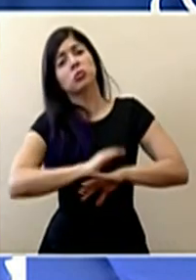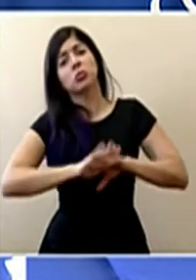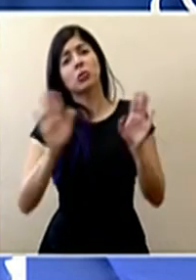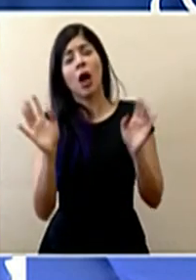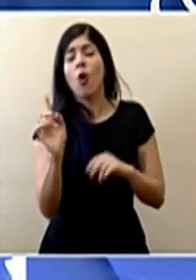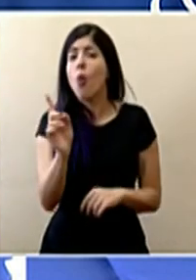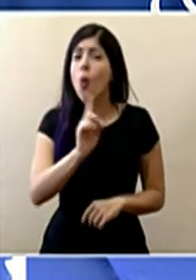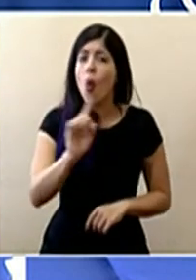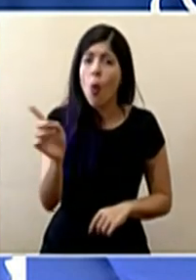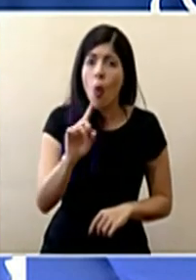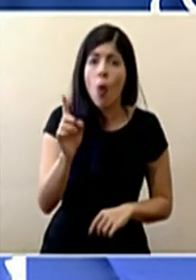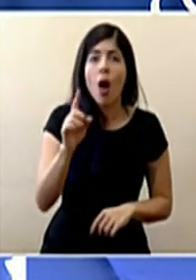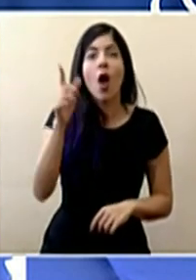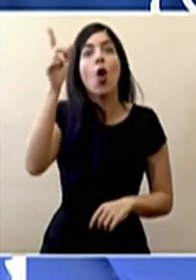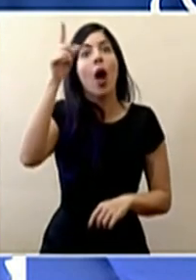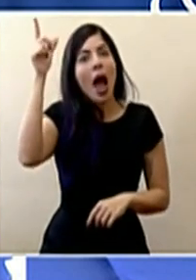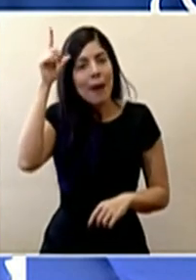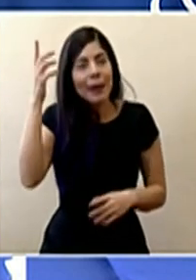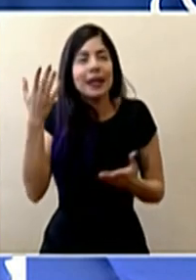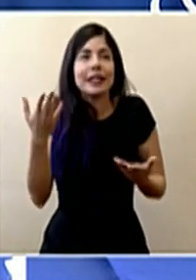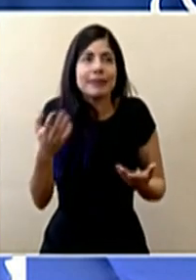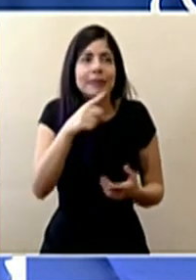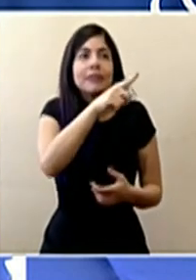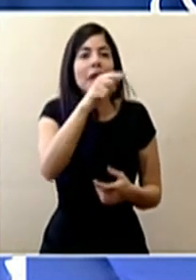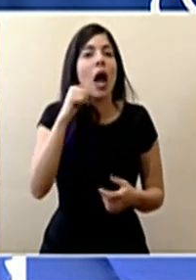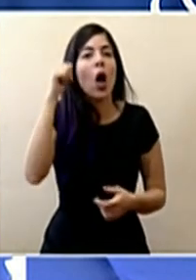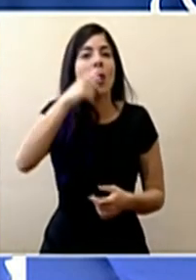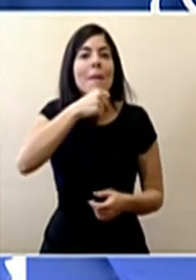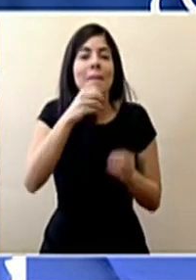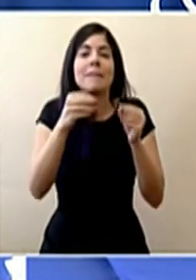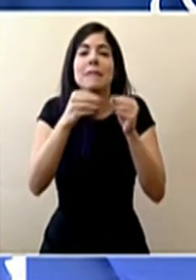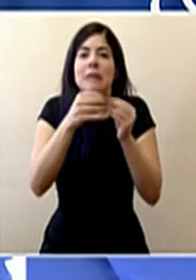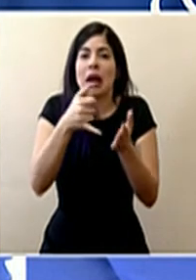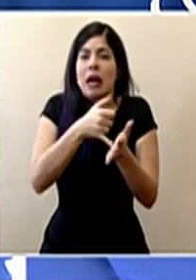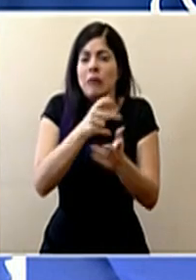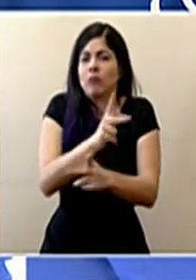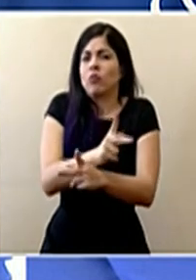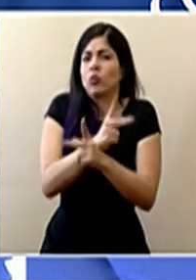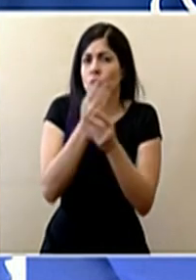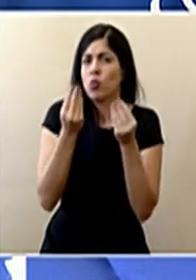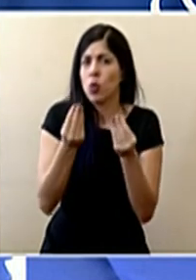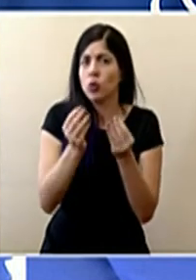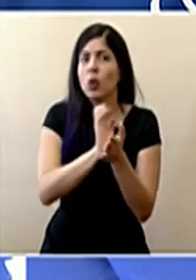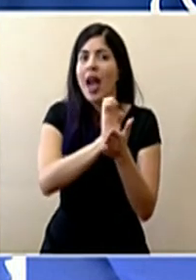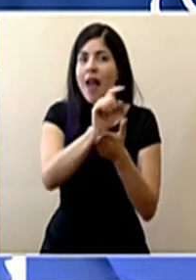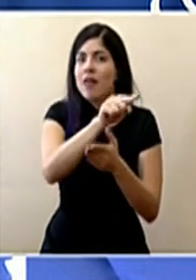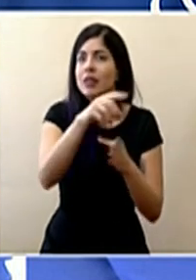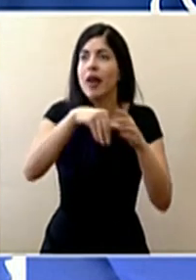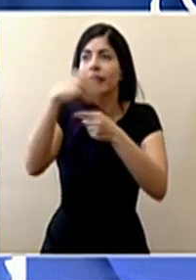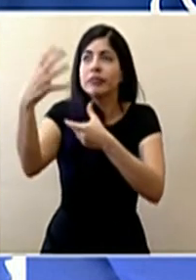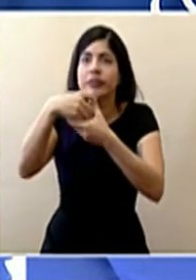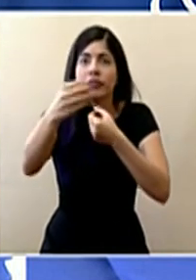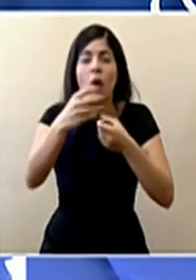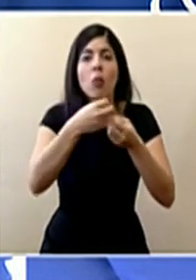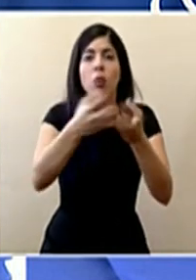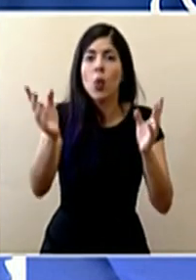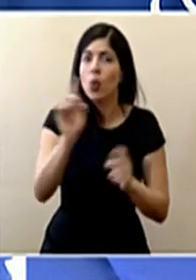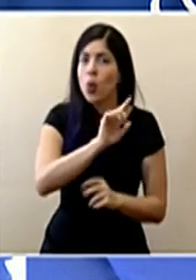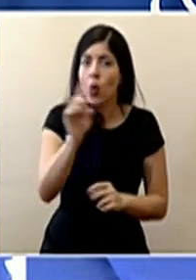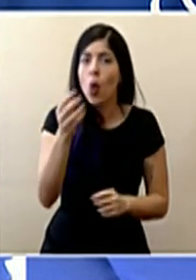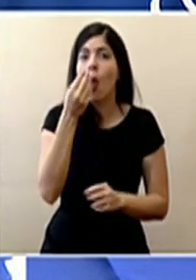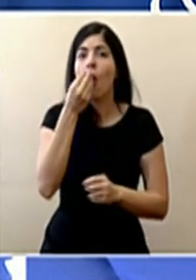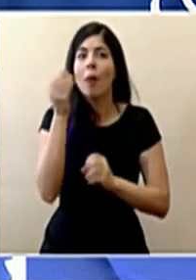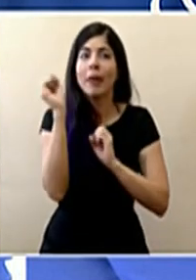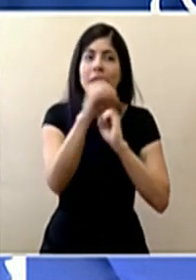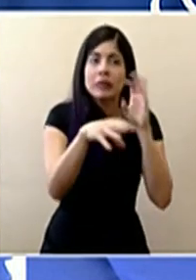tenemos, obviamente son de la población más frágil y tenemos que protegerlos mucho, tenemos que evitar que vayan a lugares públicos, tenemos que llevarles